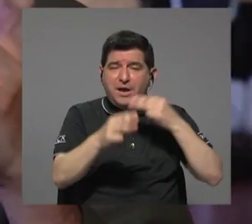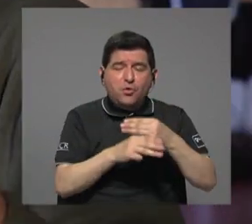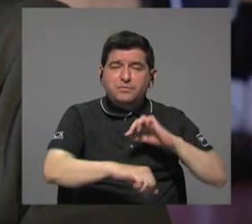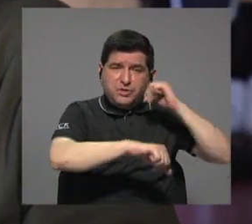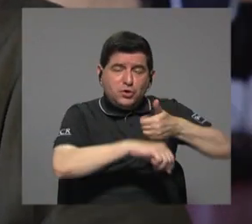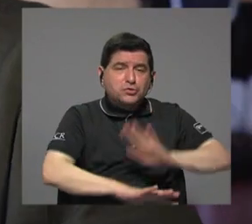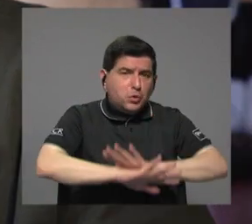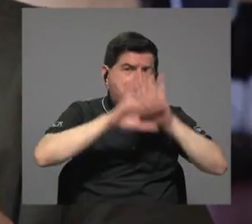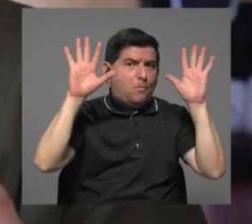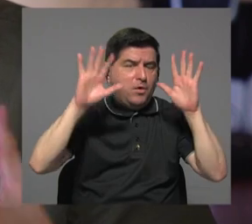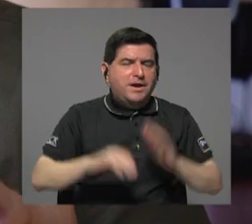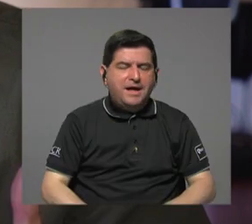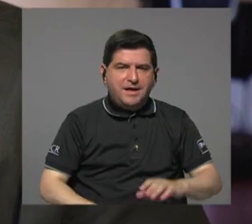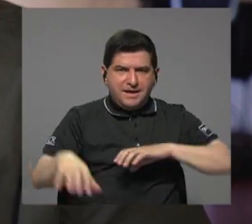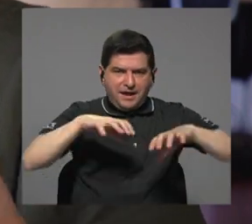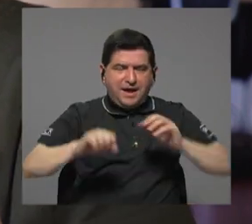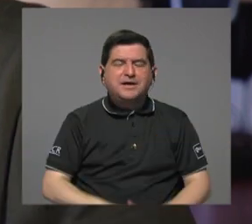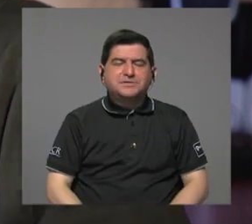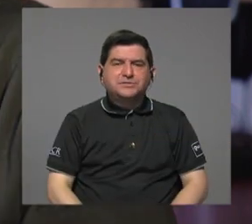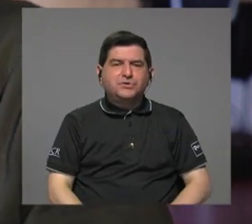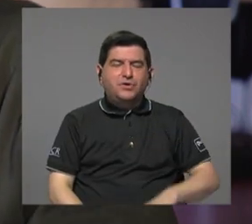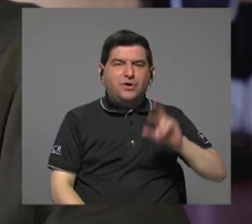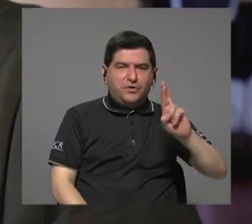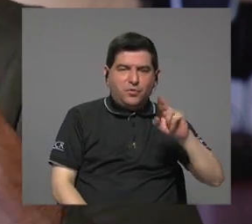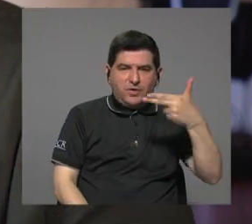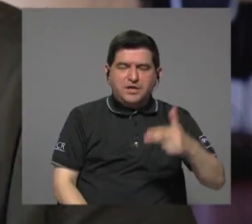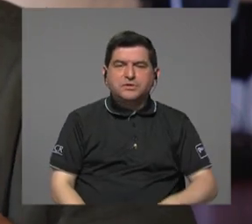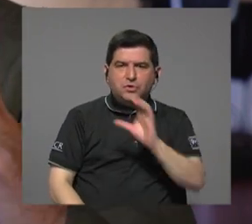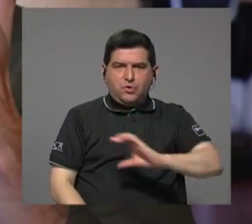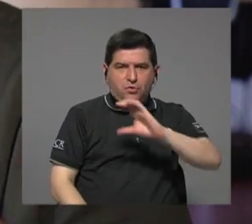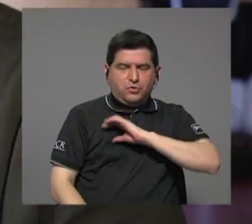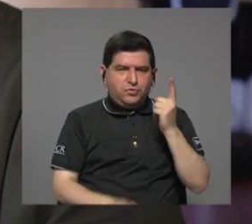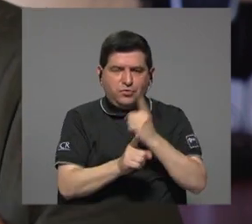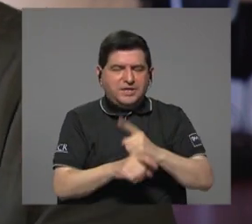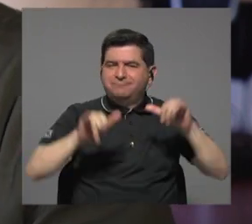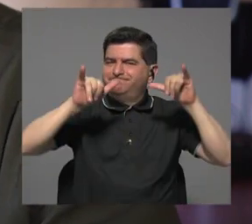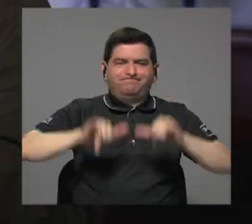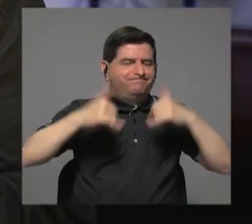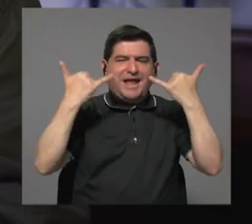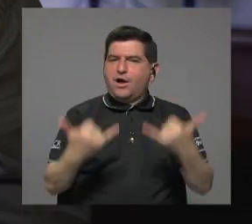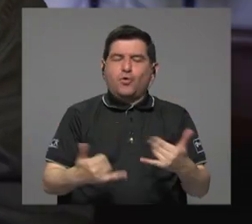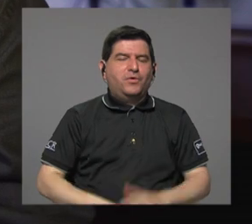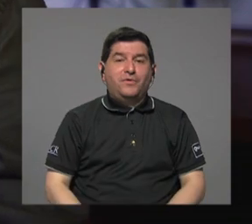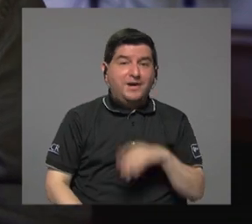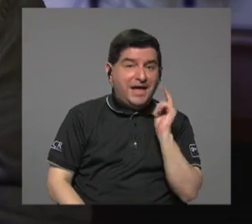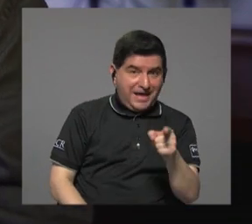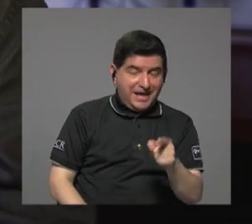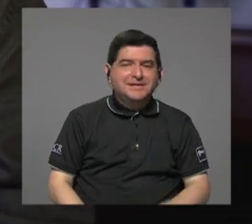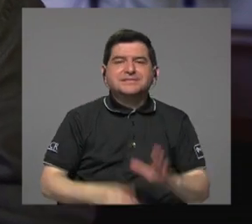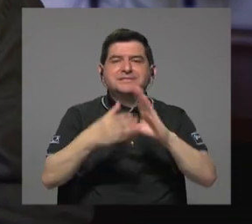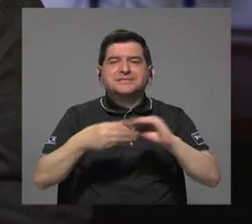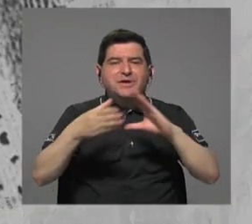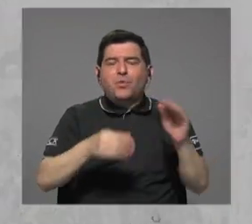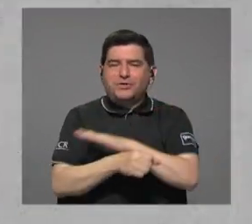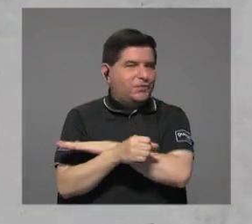clarísimamente las acciones de Chávez como conducta inapropiada no se sostiene ahora. Ese es un cuento